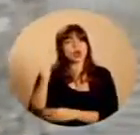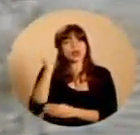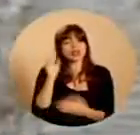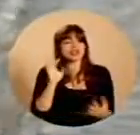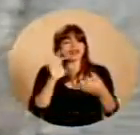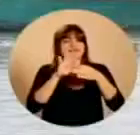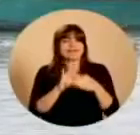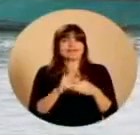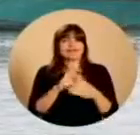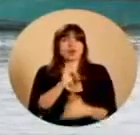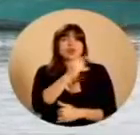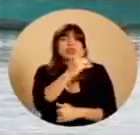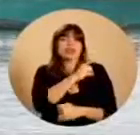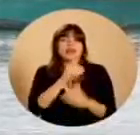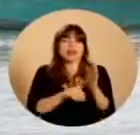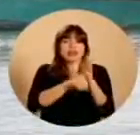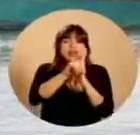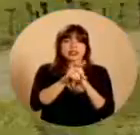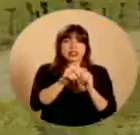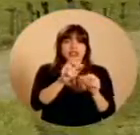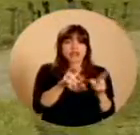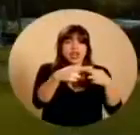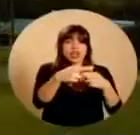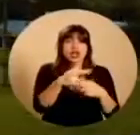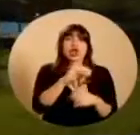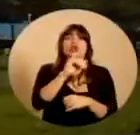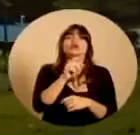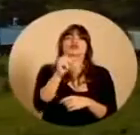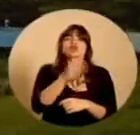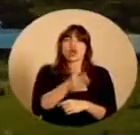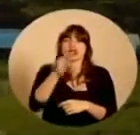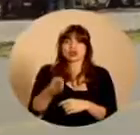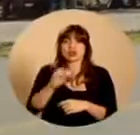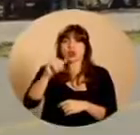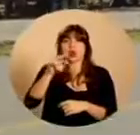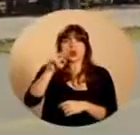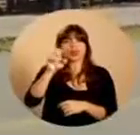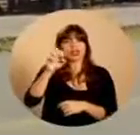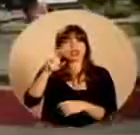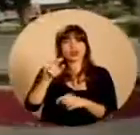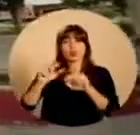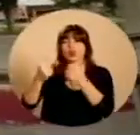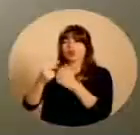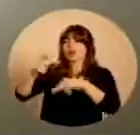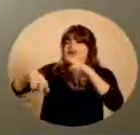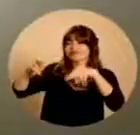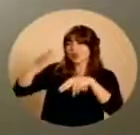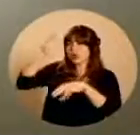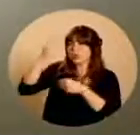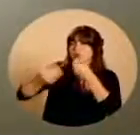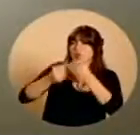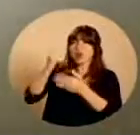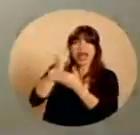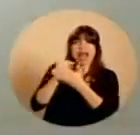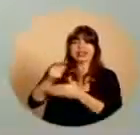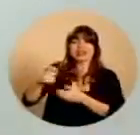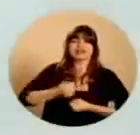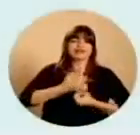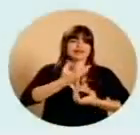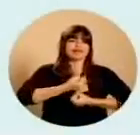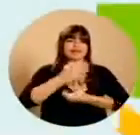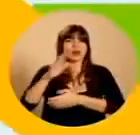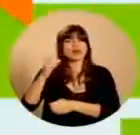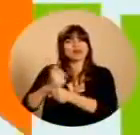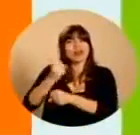de fortalecer la identidad de los pueblos y comunidades que albergarán las actividades. Por tal motivo se pretende ofrecer un programa que visibilice la